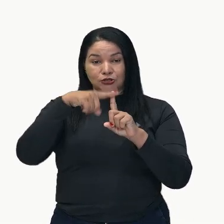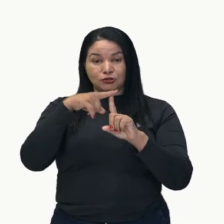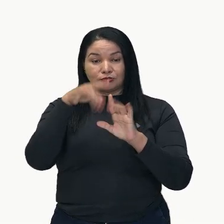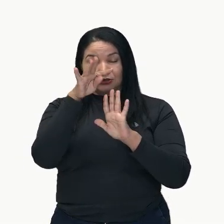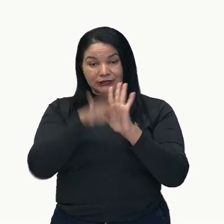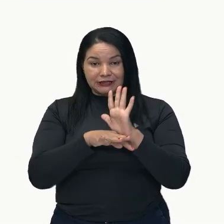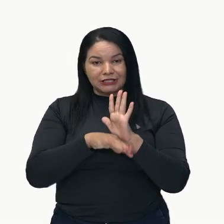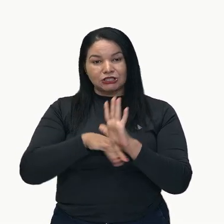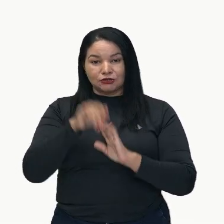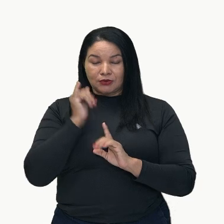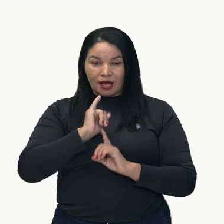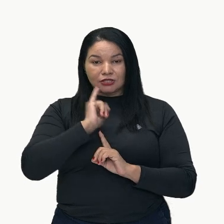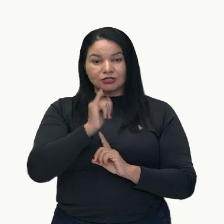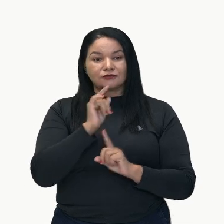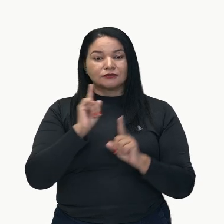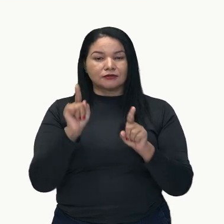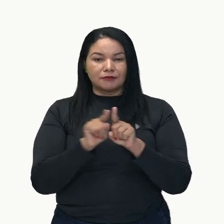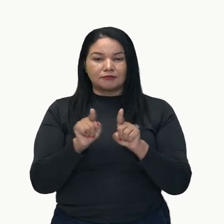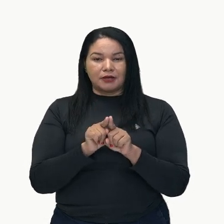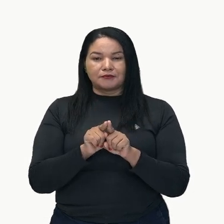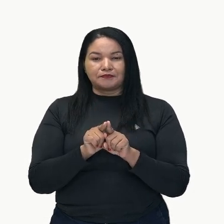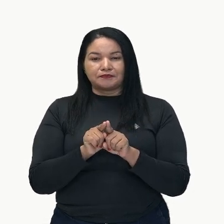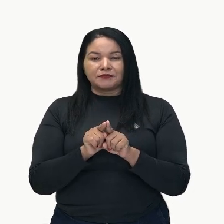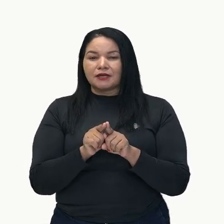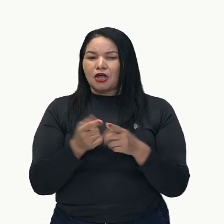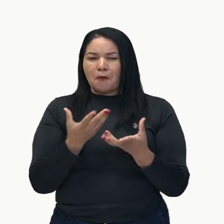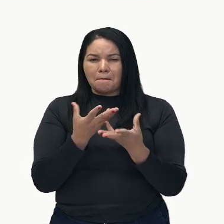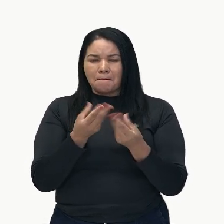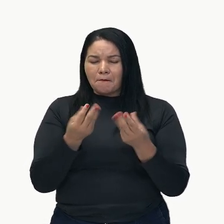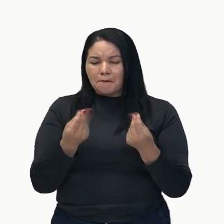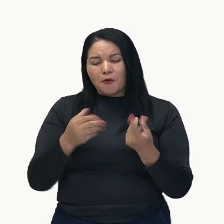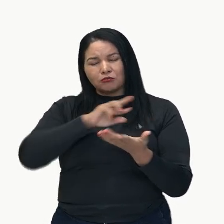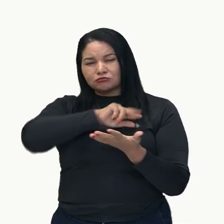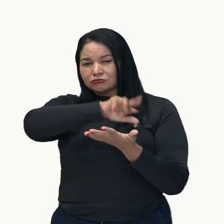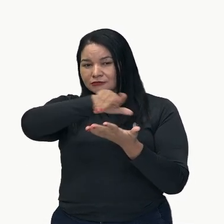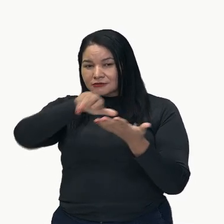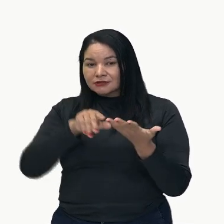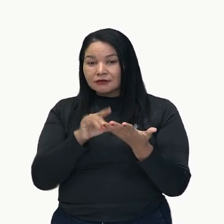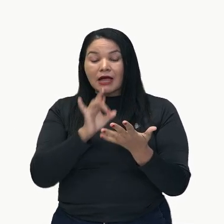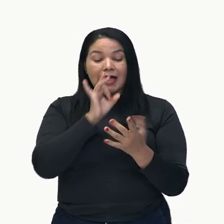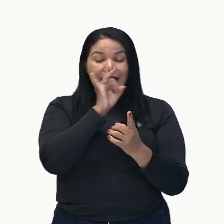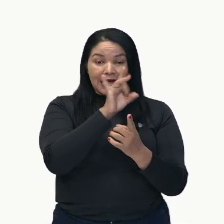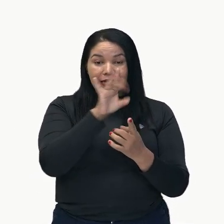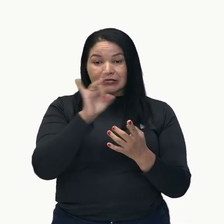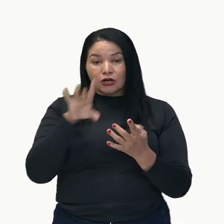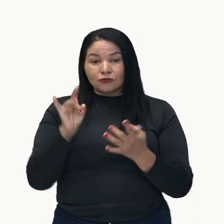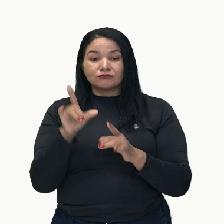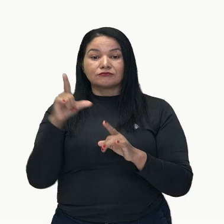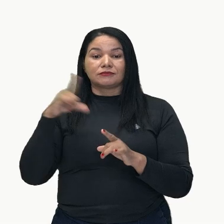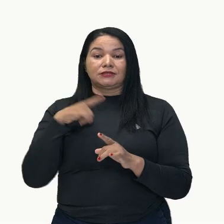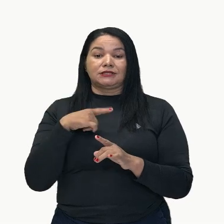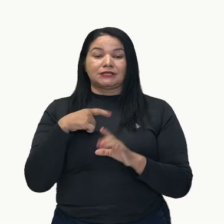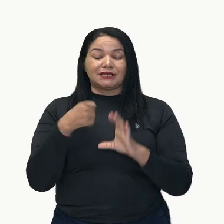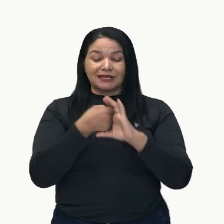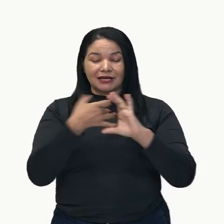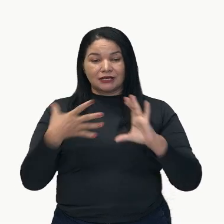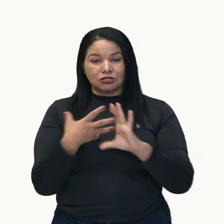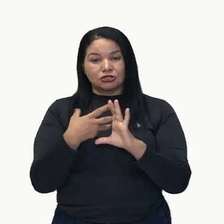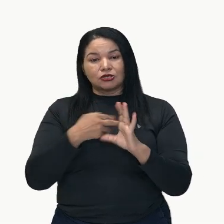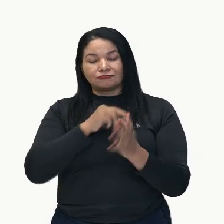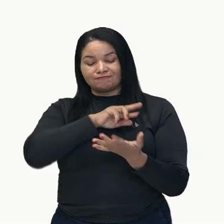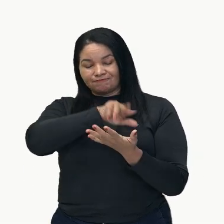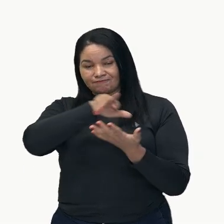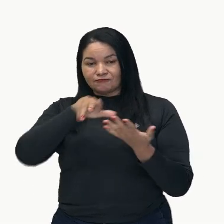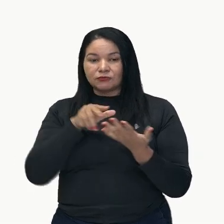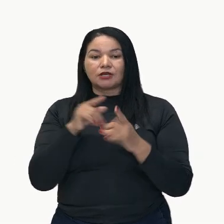los textos narrativos son muy diversos. Y cada uno presenta características particulares.